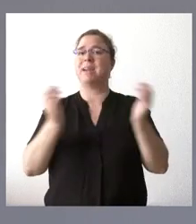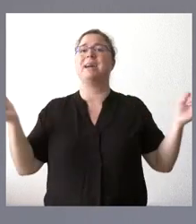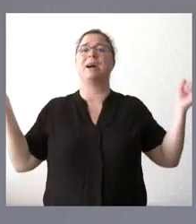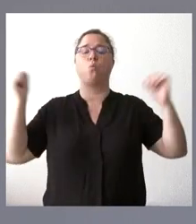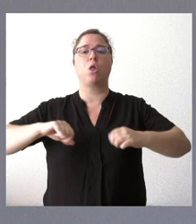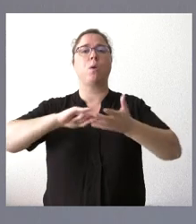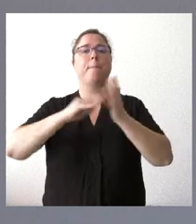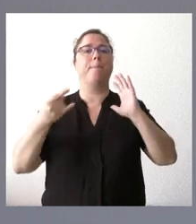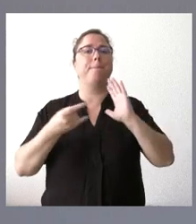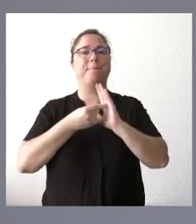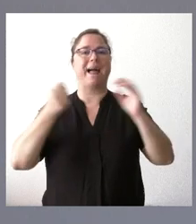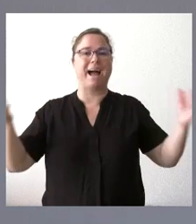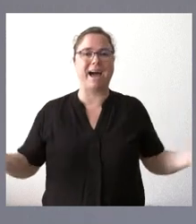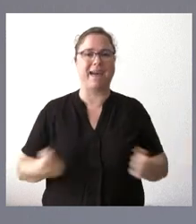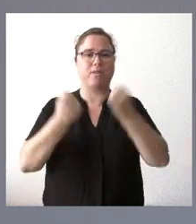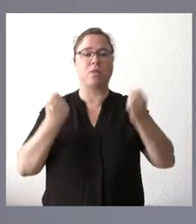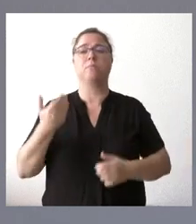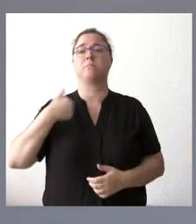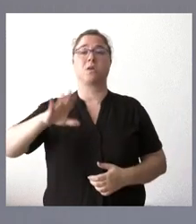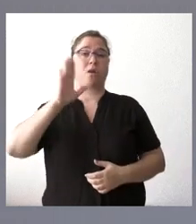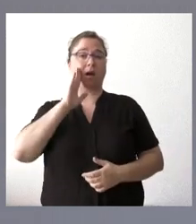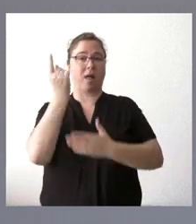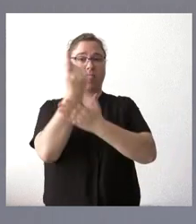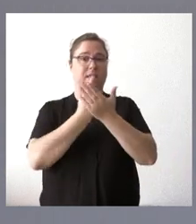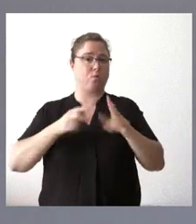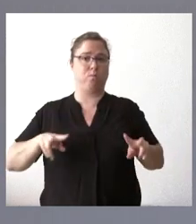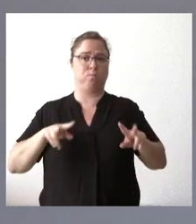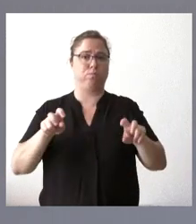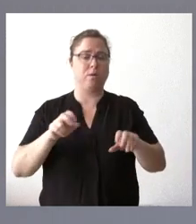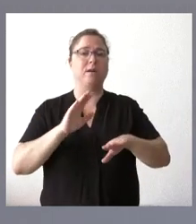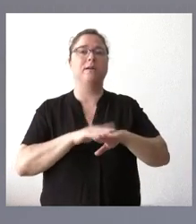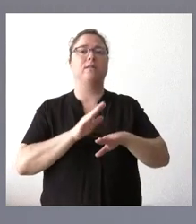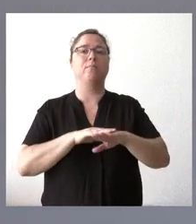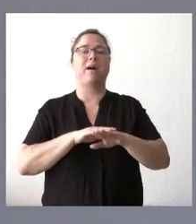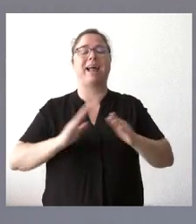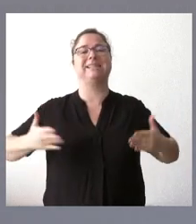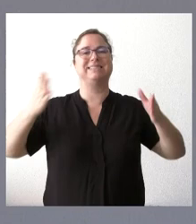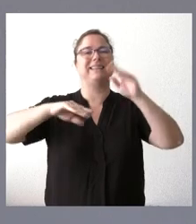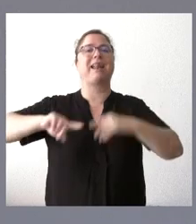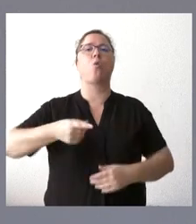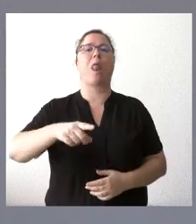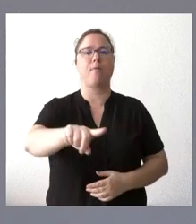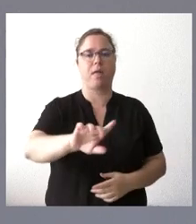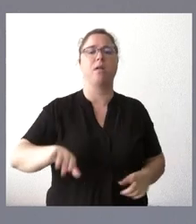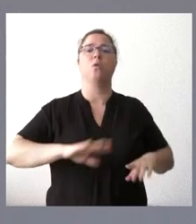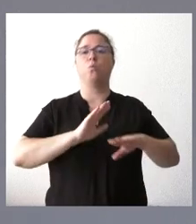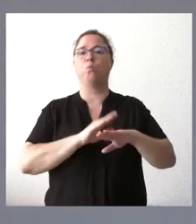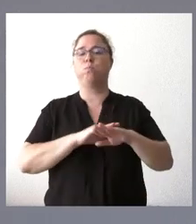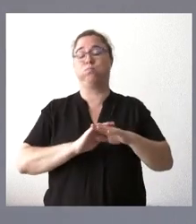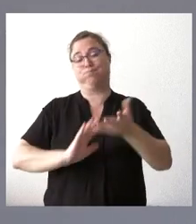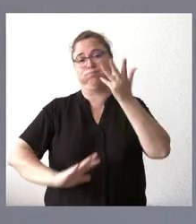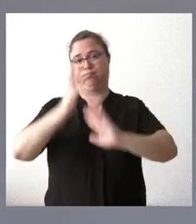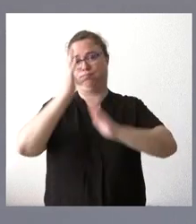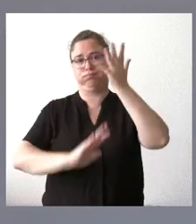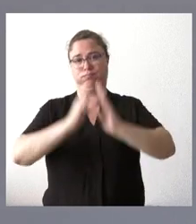plan de actuaciones que habíamos diseñado inicialmente para la Culebra, en la Sierra de la Culebra, con motivo del incendio